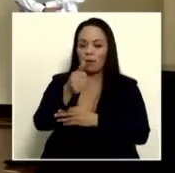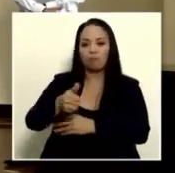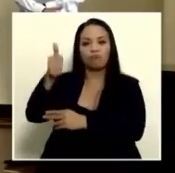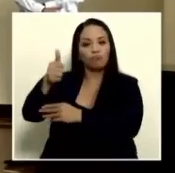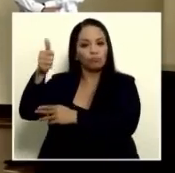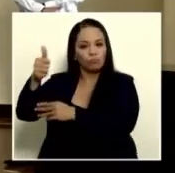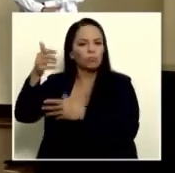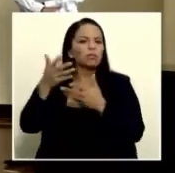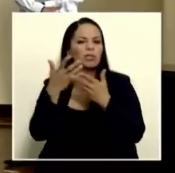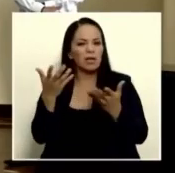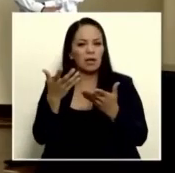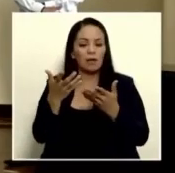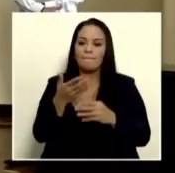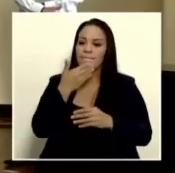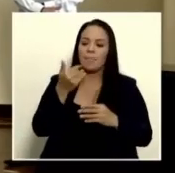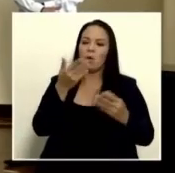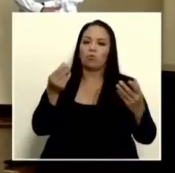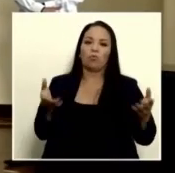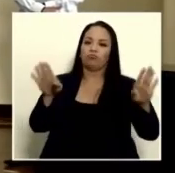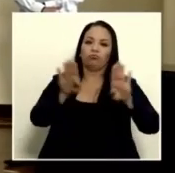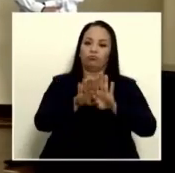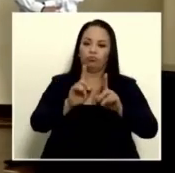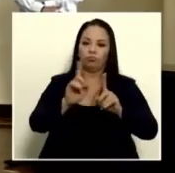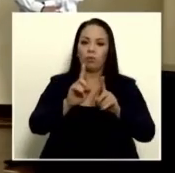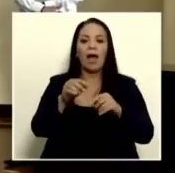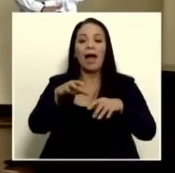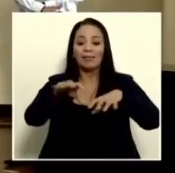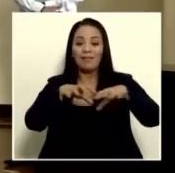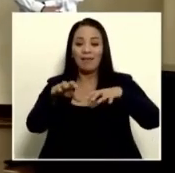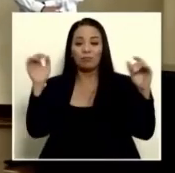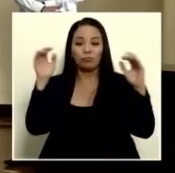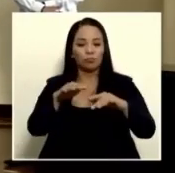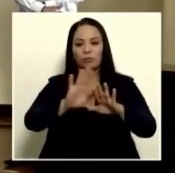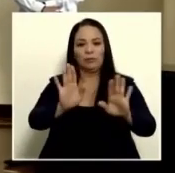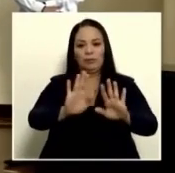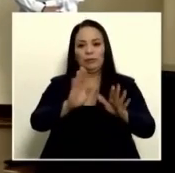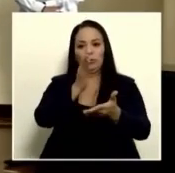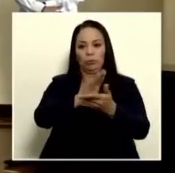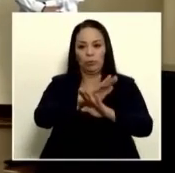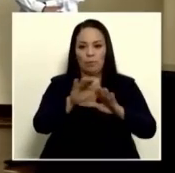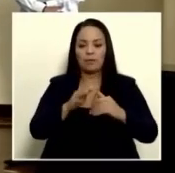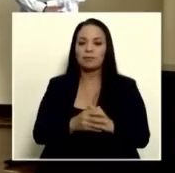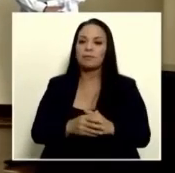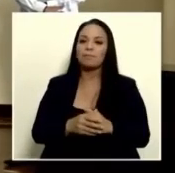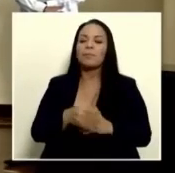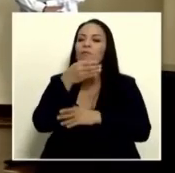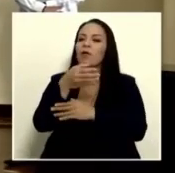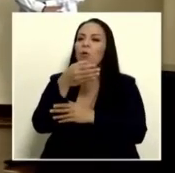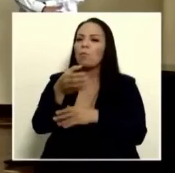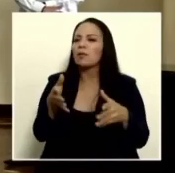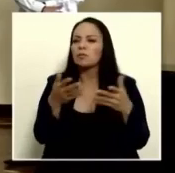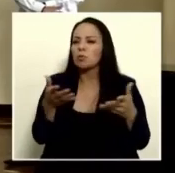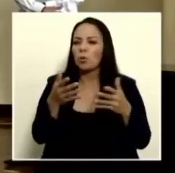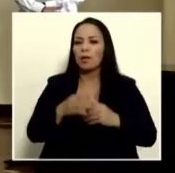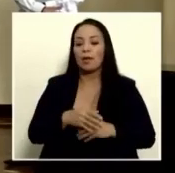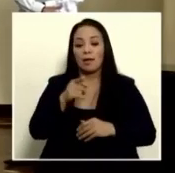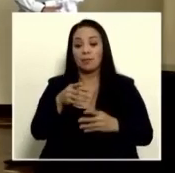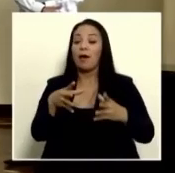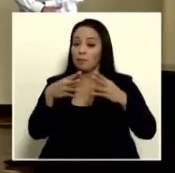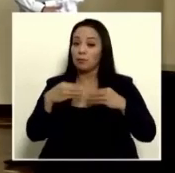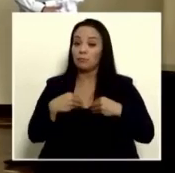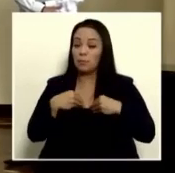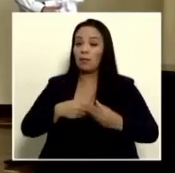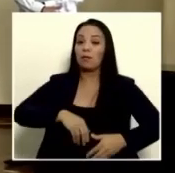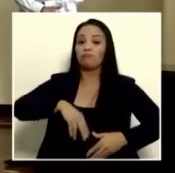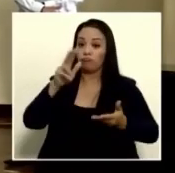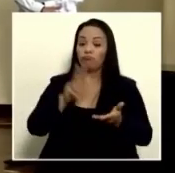sanitarias la inhabilitación de las actividades masivas en el Parque Viva. Dicha recomendación fue acogida y avalada